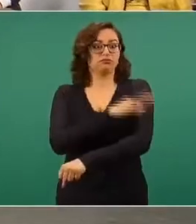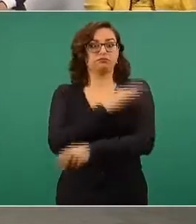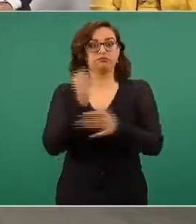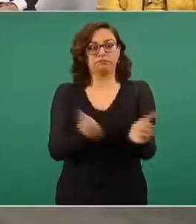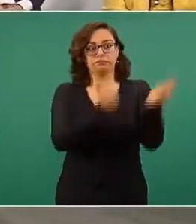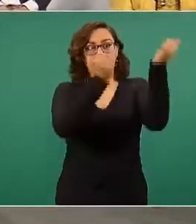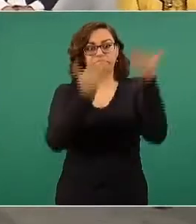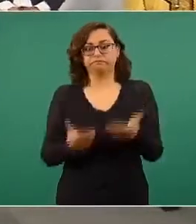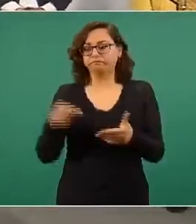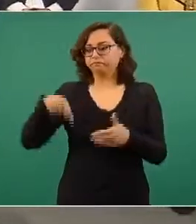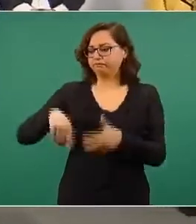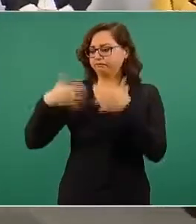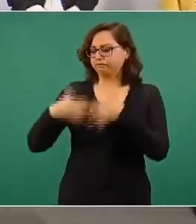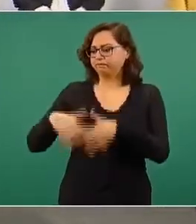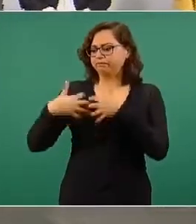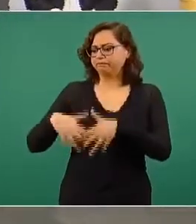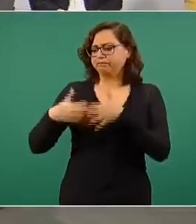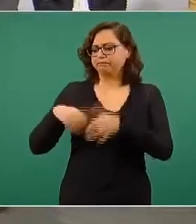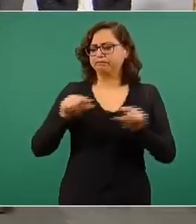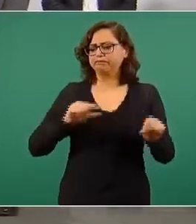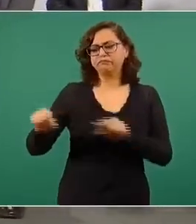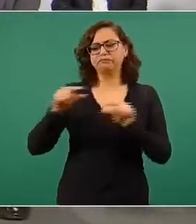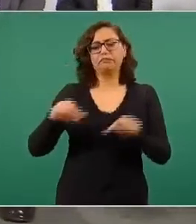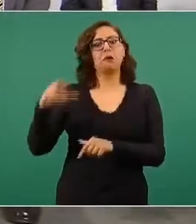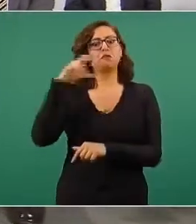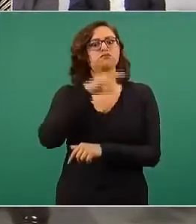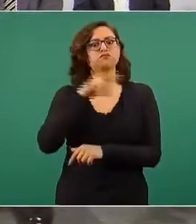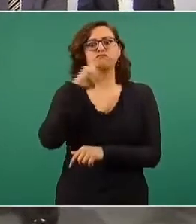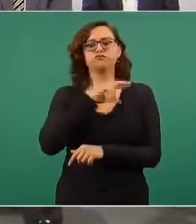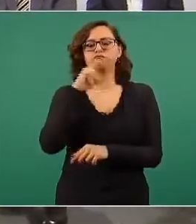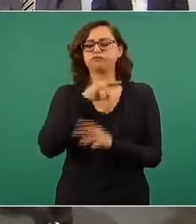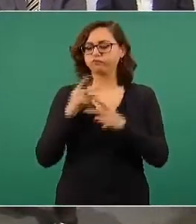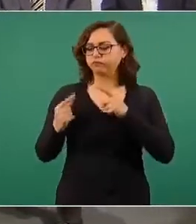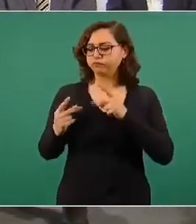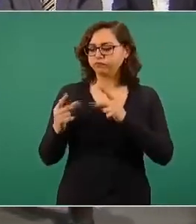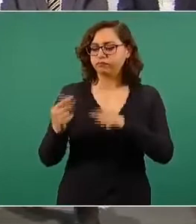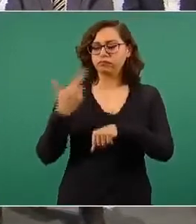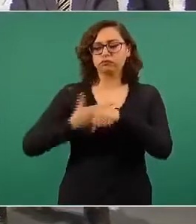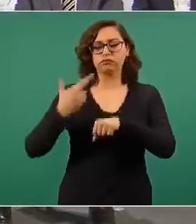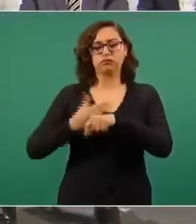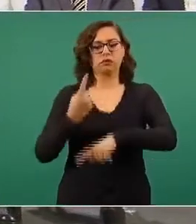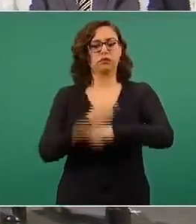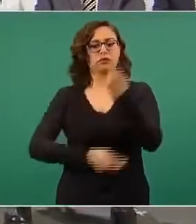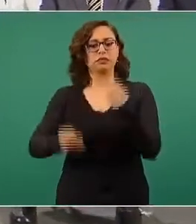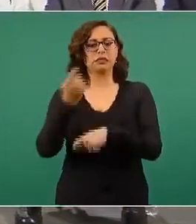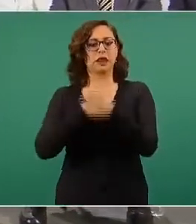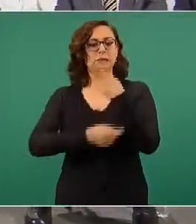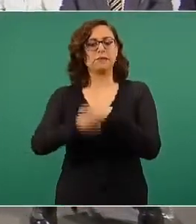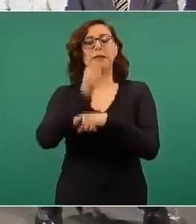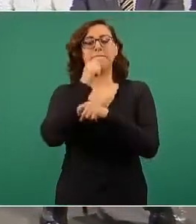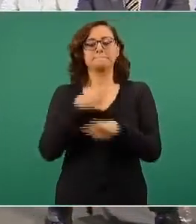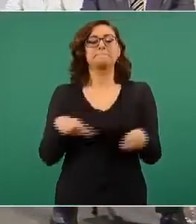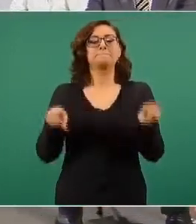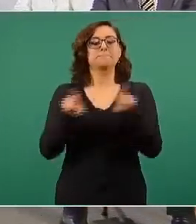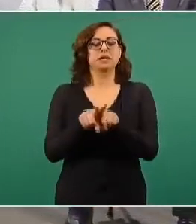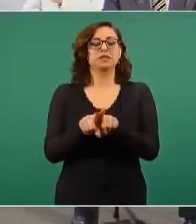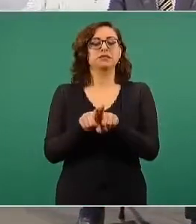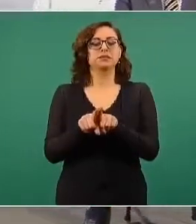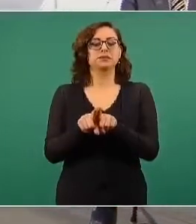en muy poco tiempo, agilizando trámites, dando facilidades a